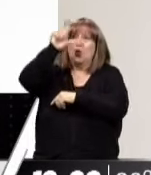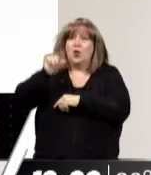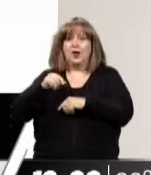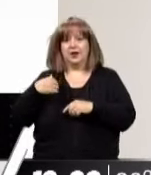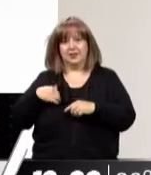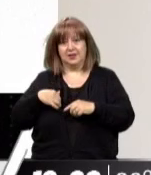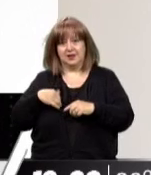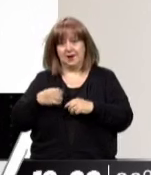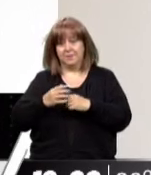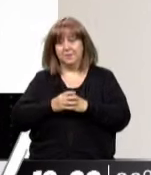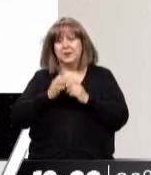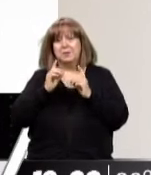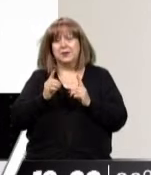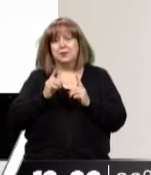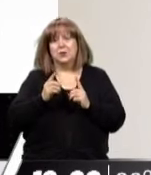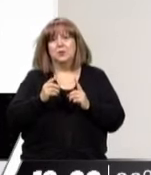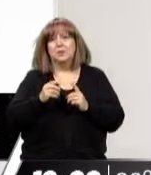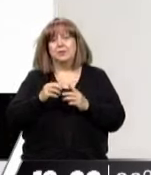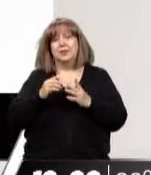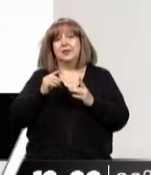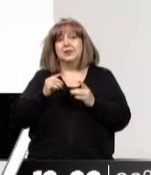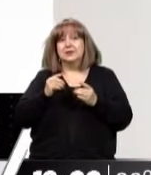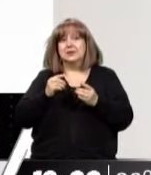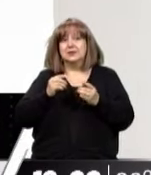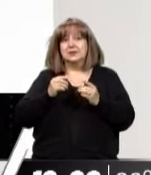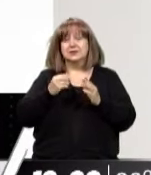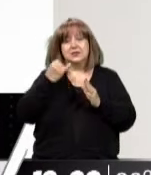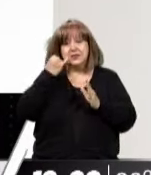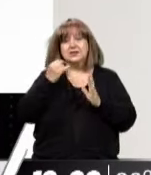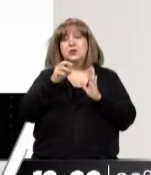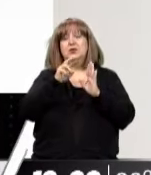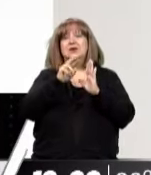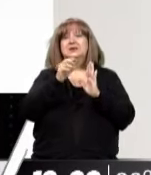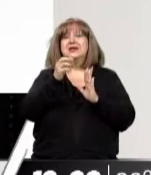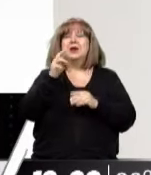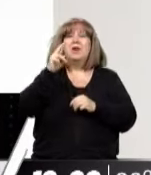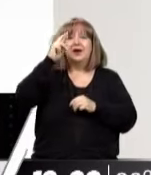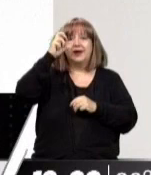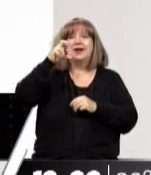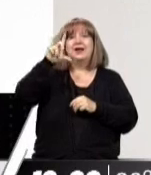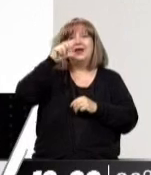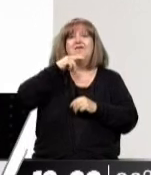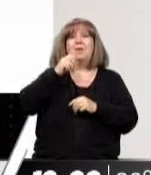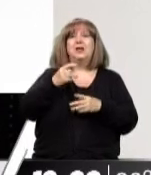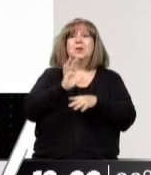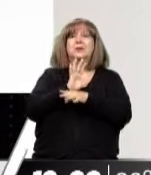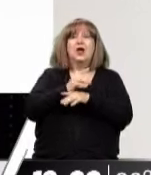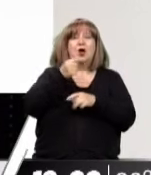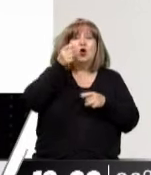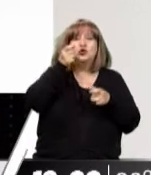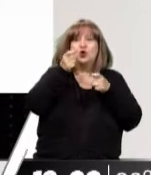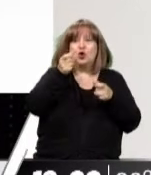Argentina. Bueno, y esto es lo que vos decías recién que a través de este programa de relevamiento territorial que se han realizado, dice desde el 2006 hasta la fecha